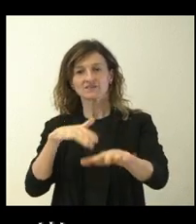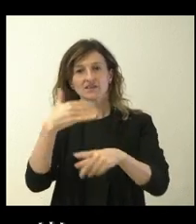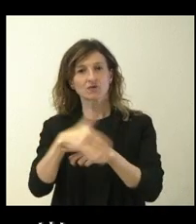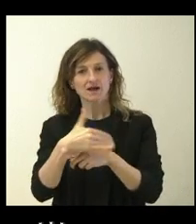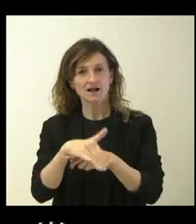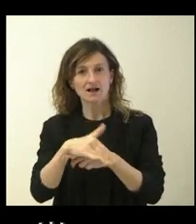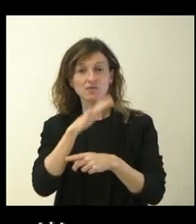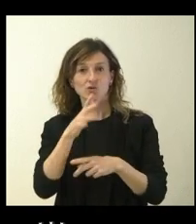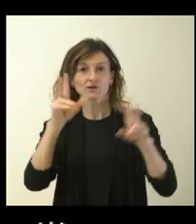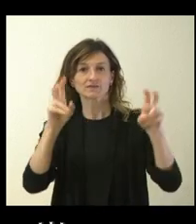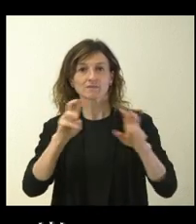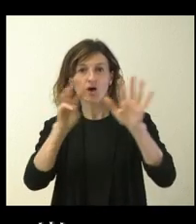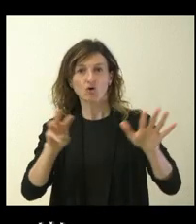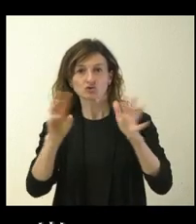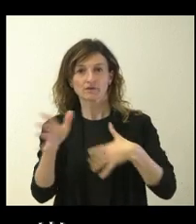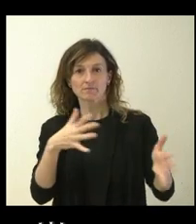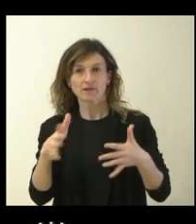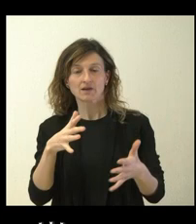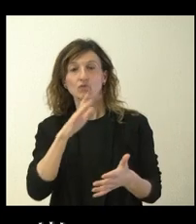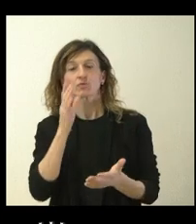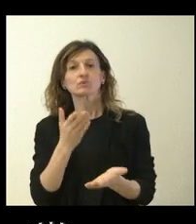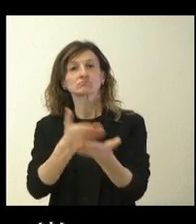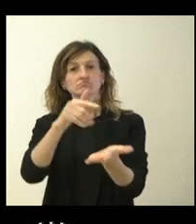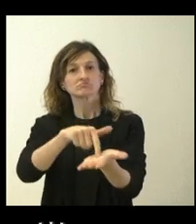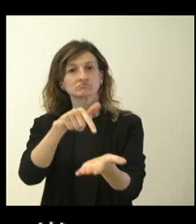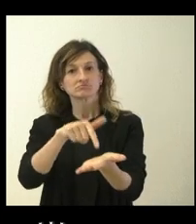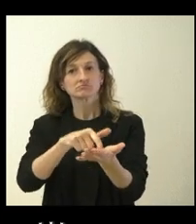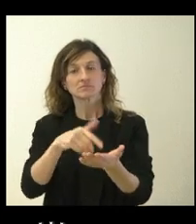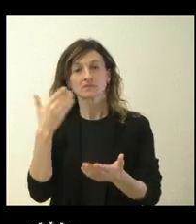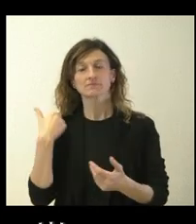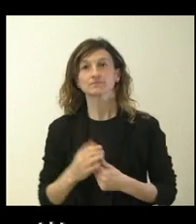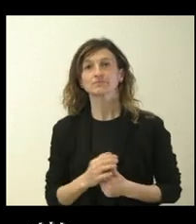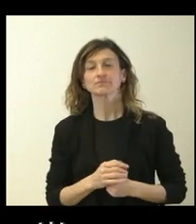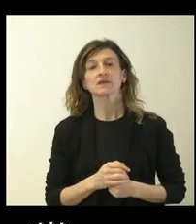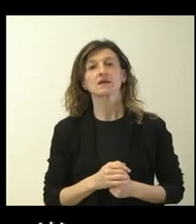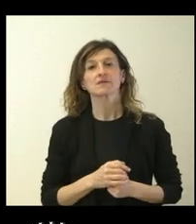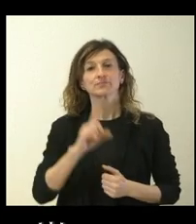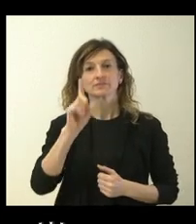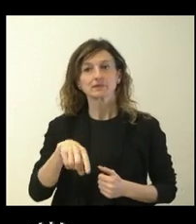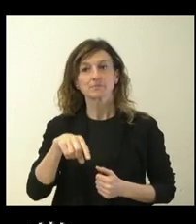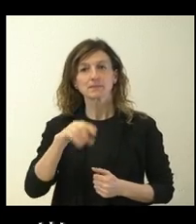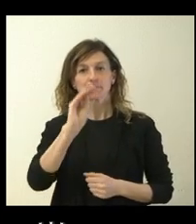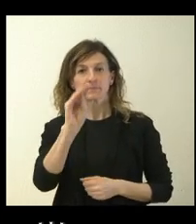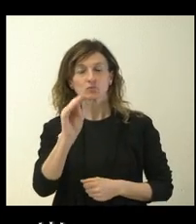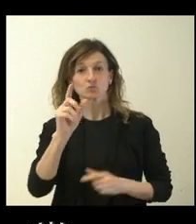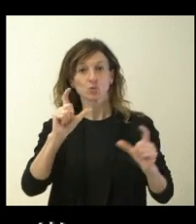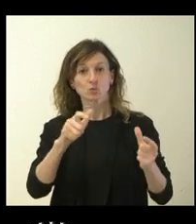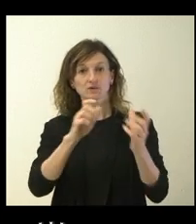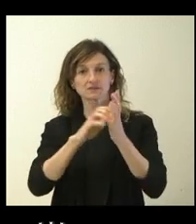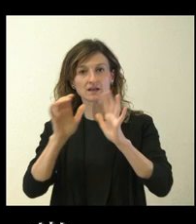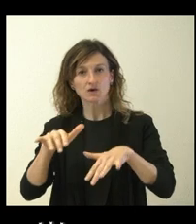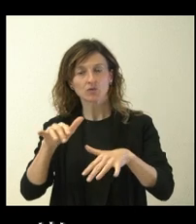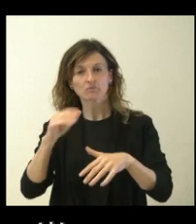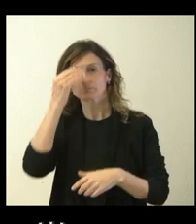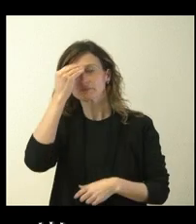con motivo del 8 de marzo de las peticiones que se hacían. También preguntarles si desde la Junta se están barajando a hacer